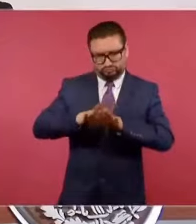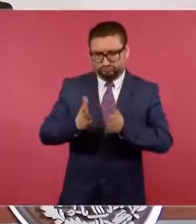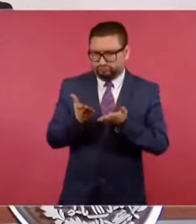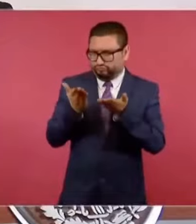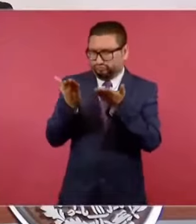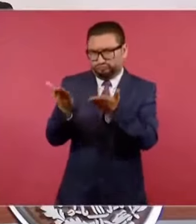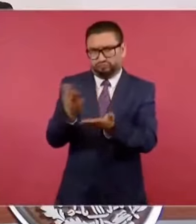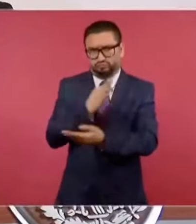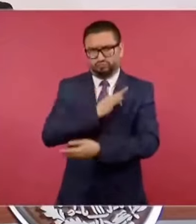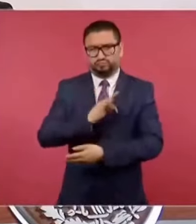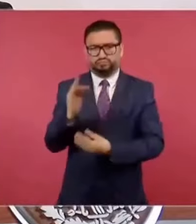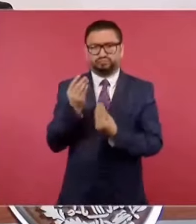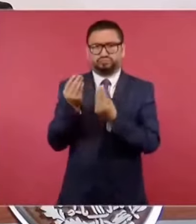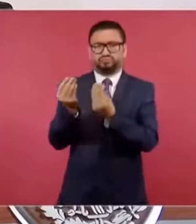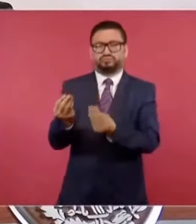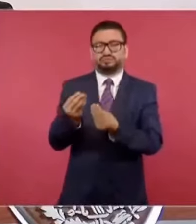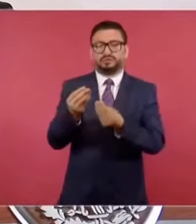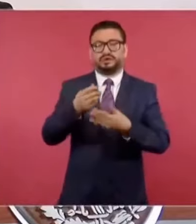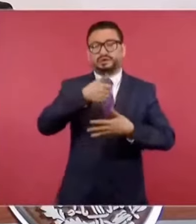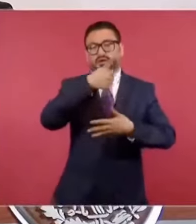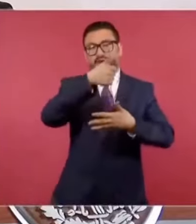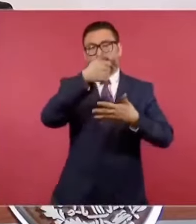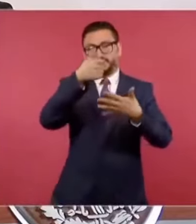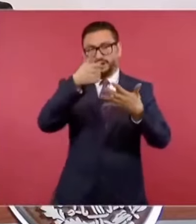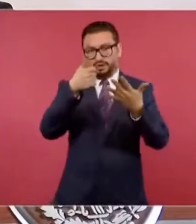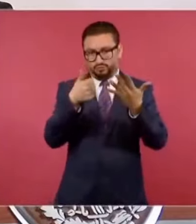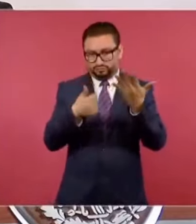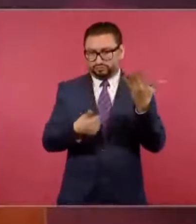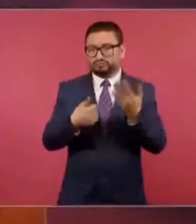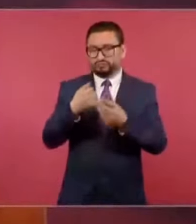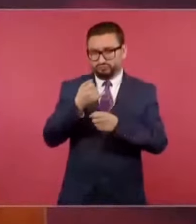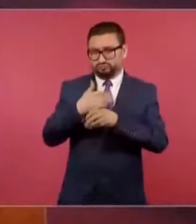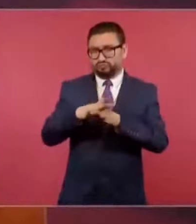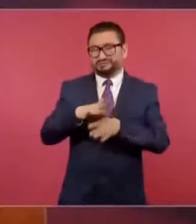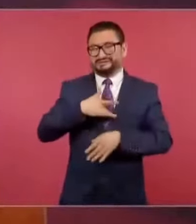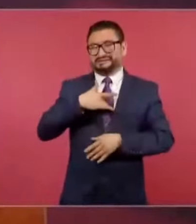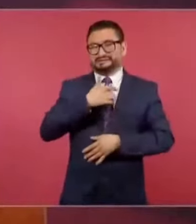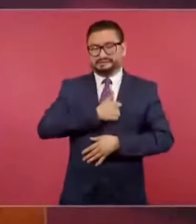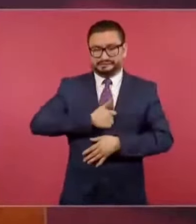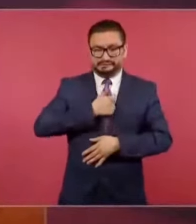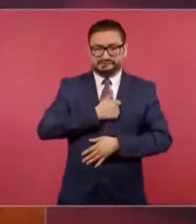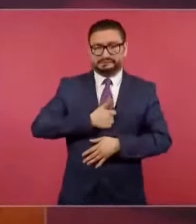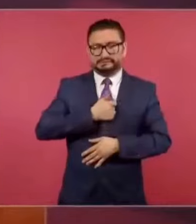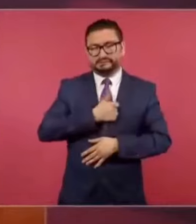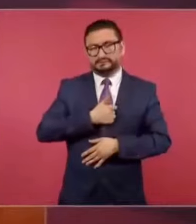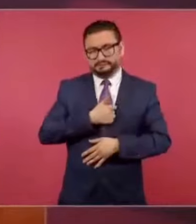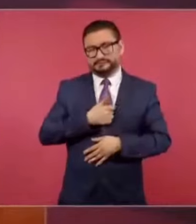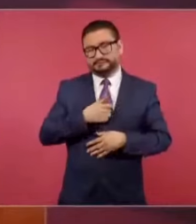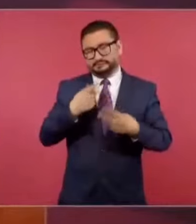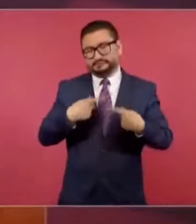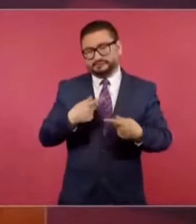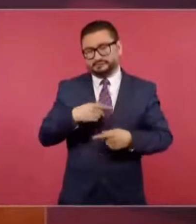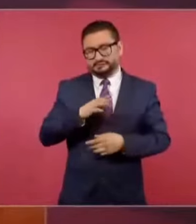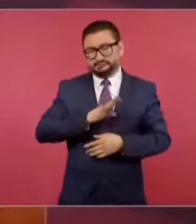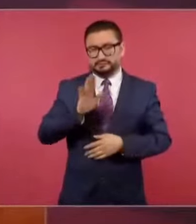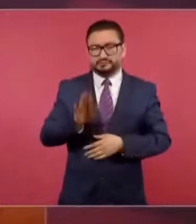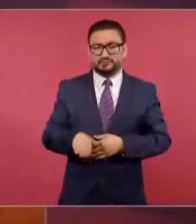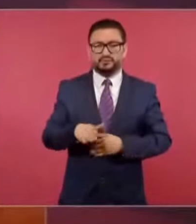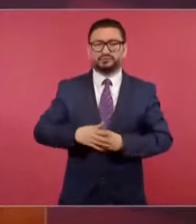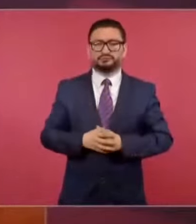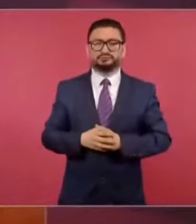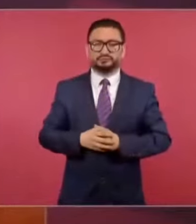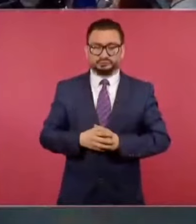información sobre cada uno de los lamentables decesos que han ocurrido